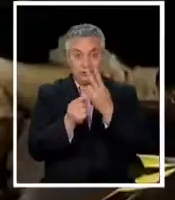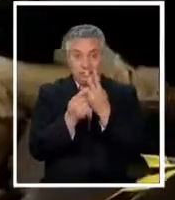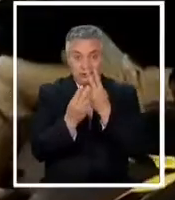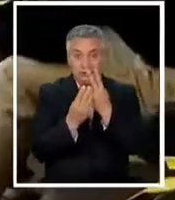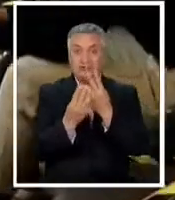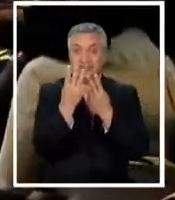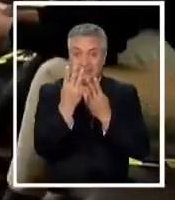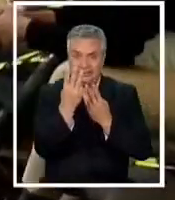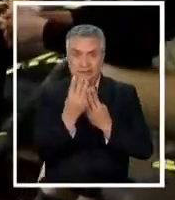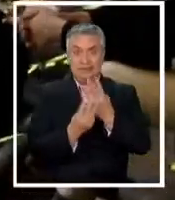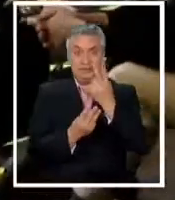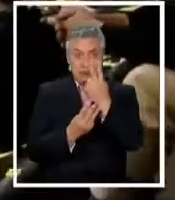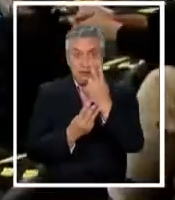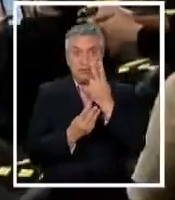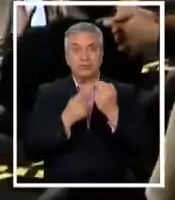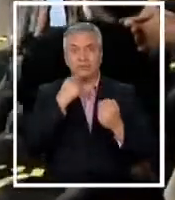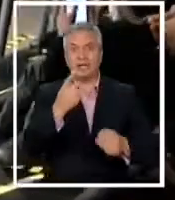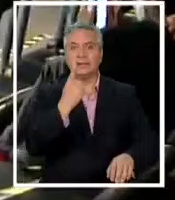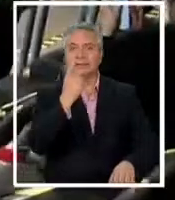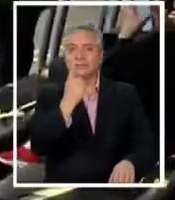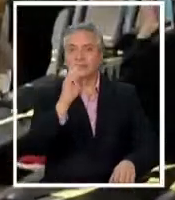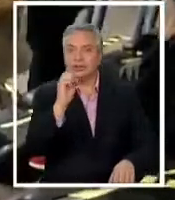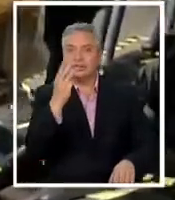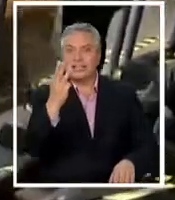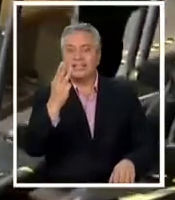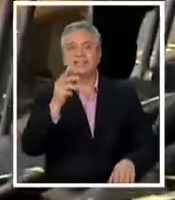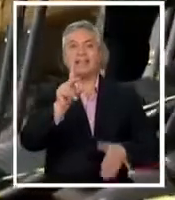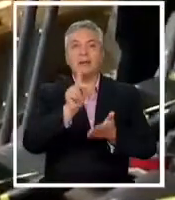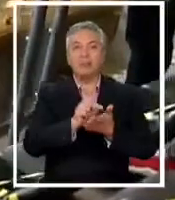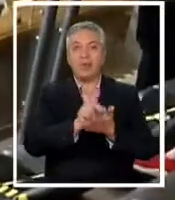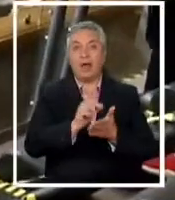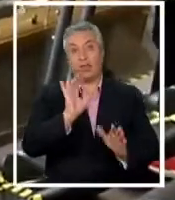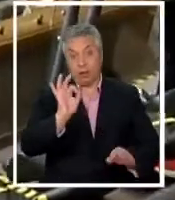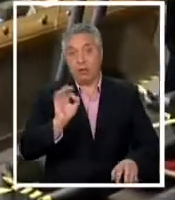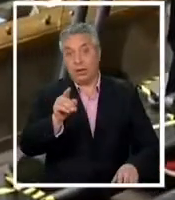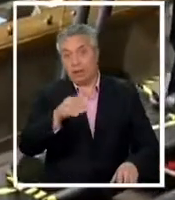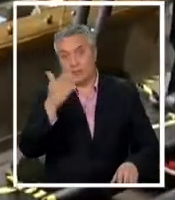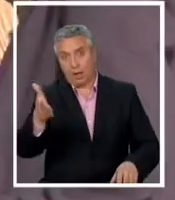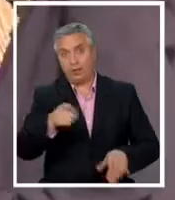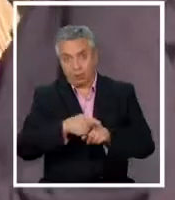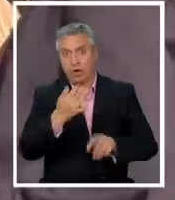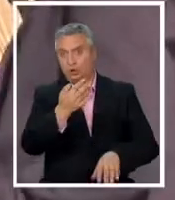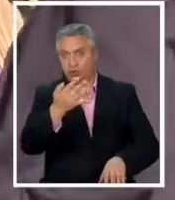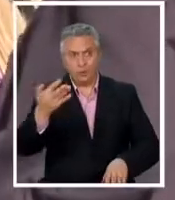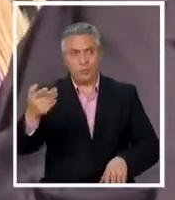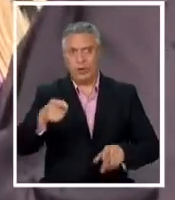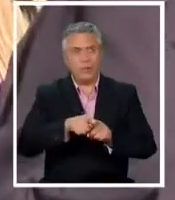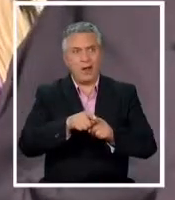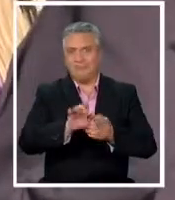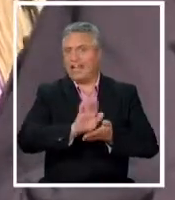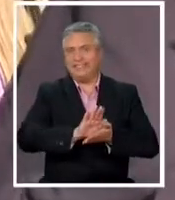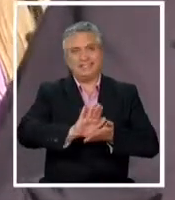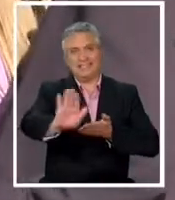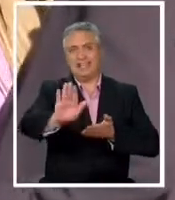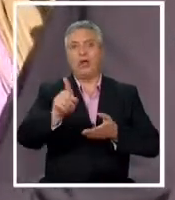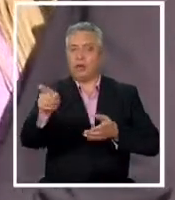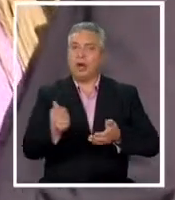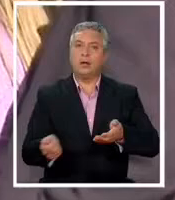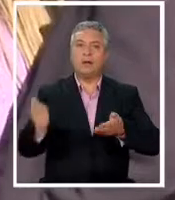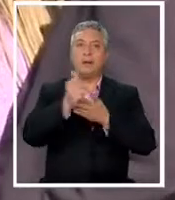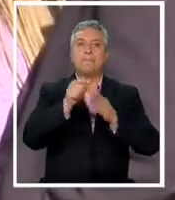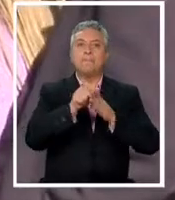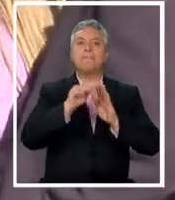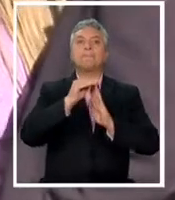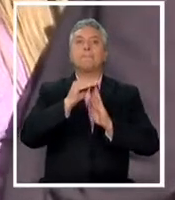por muchos 103 diputados y 33 senadores que se necesitarían un número que sería rechazado y reemplazado por uno